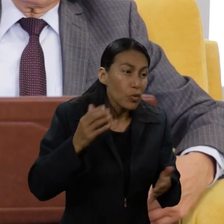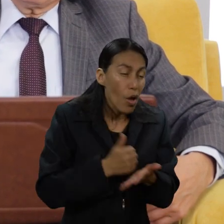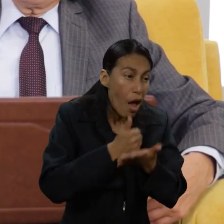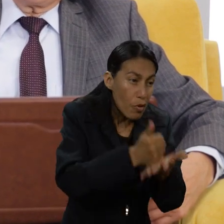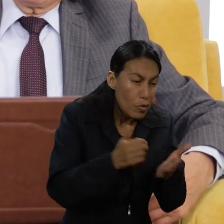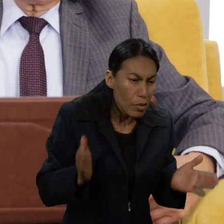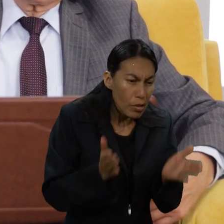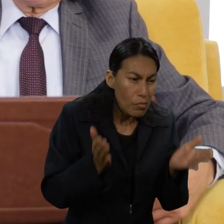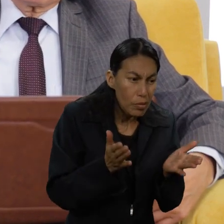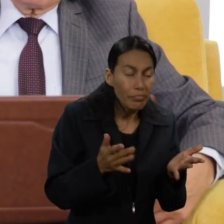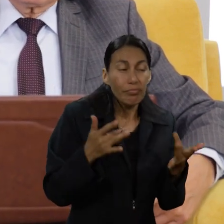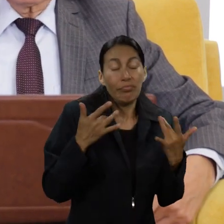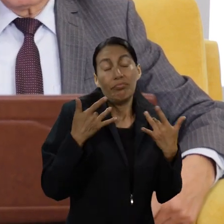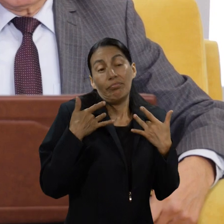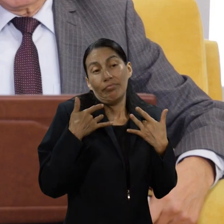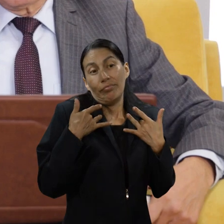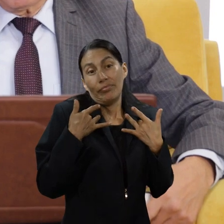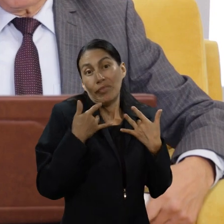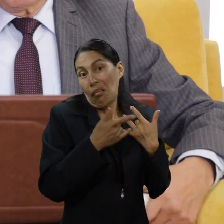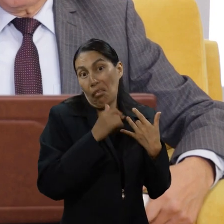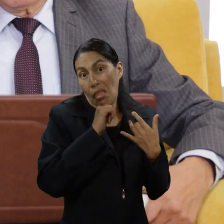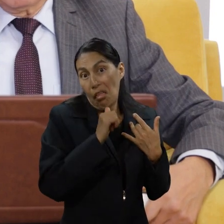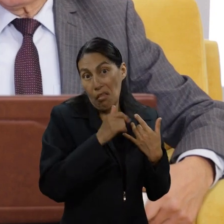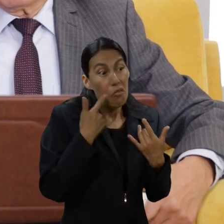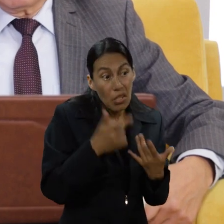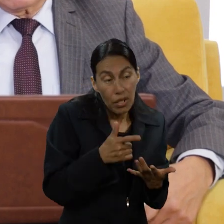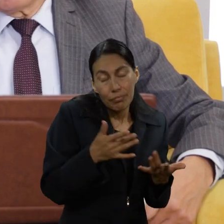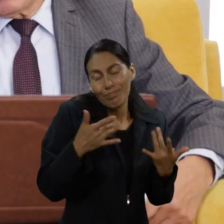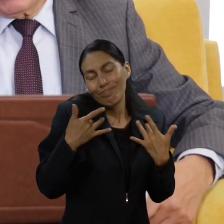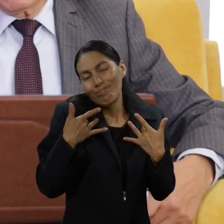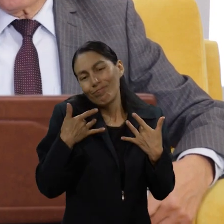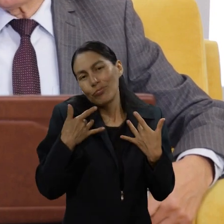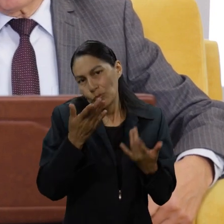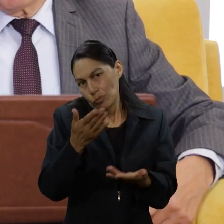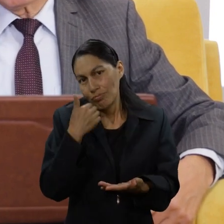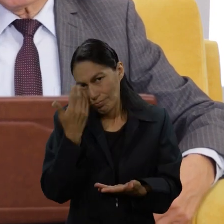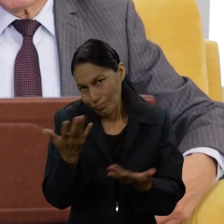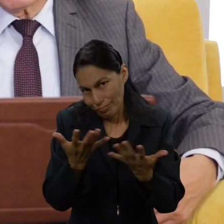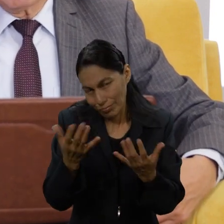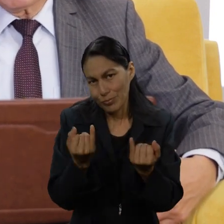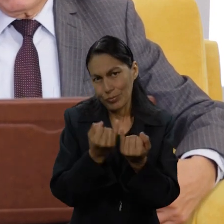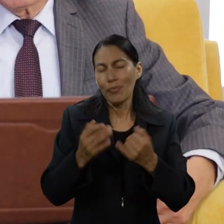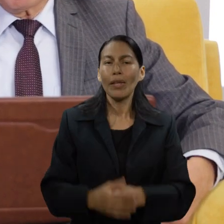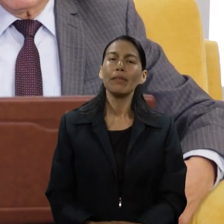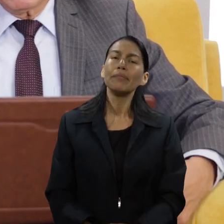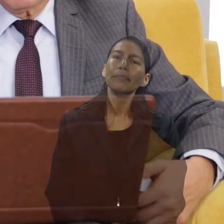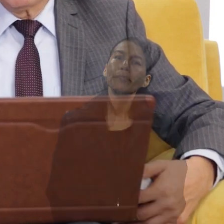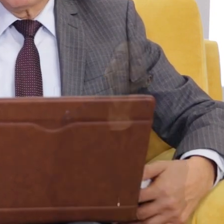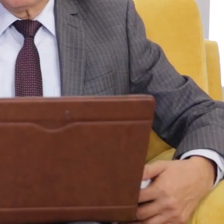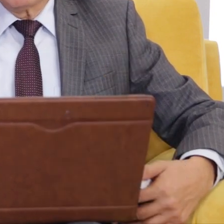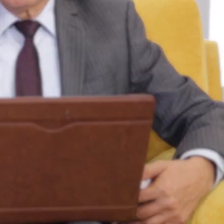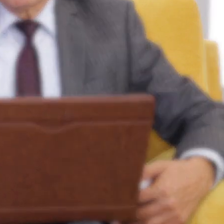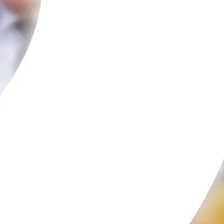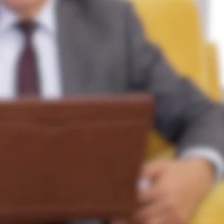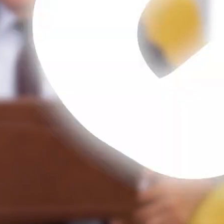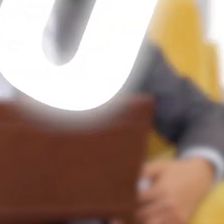interceder por estas personas que todavía viven en esta tierra. Ojalá que todos podamos hacer de esta manera.